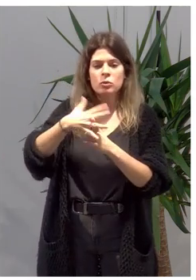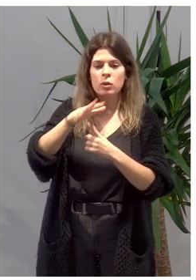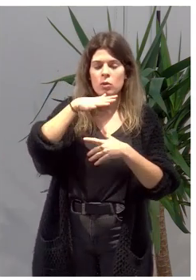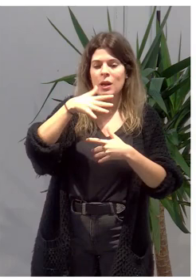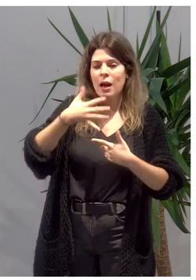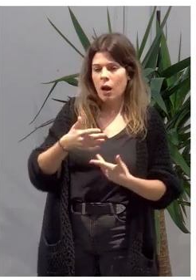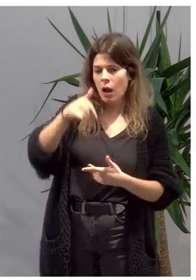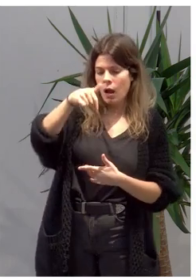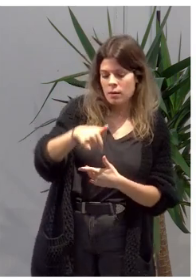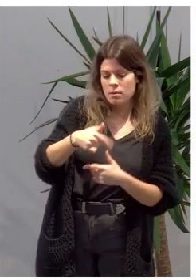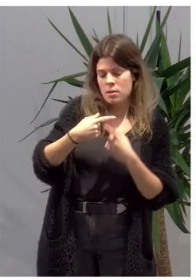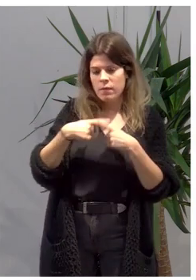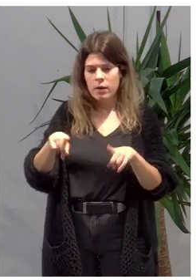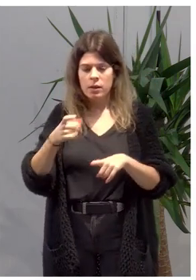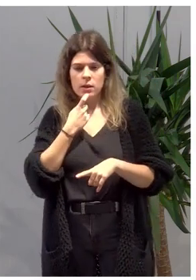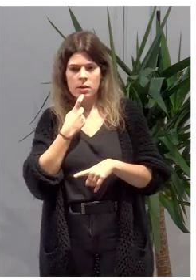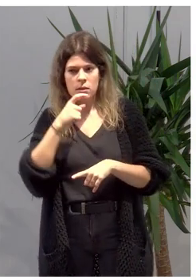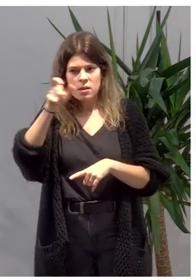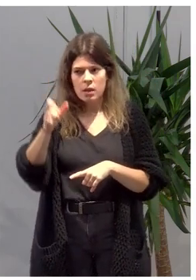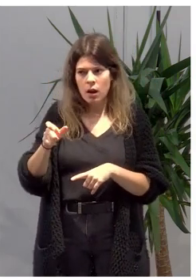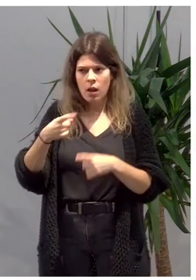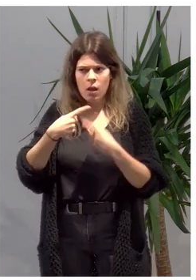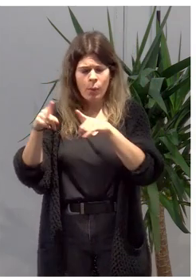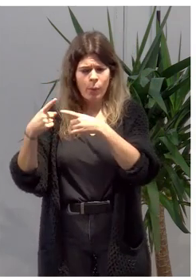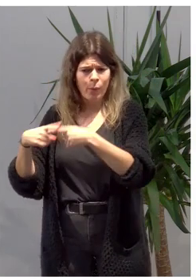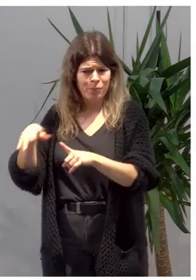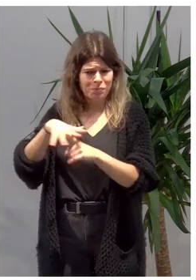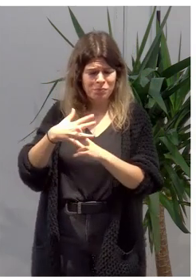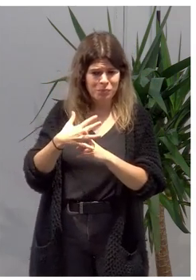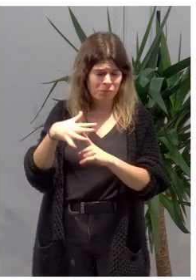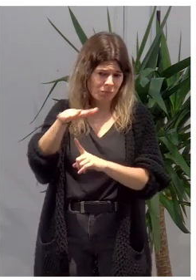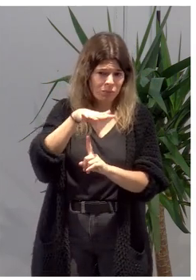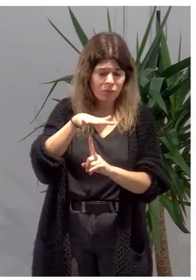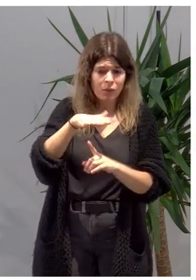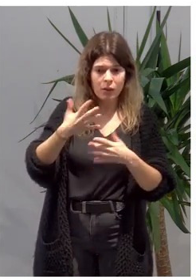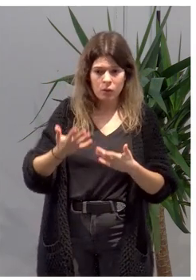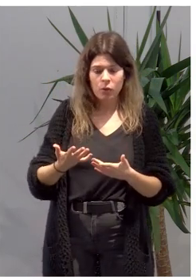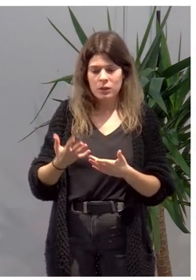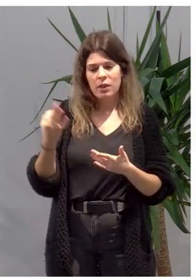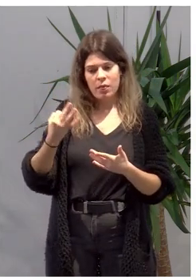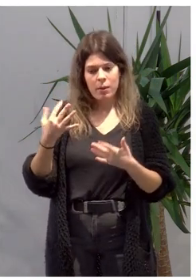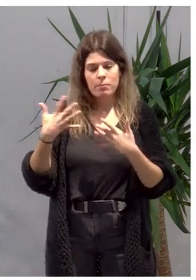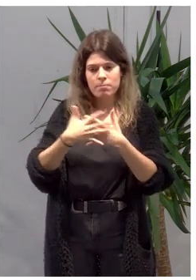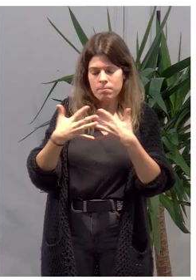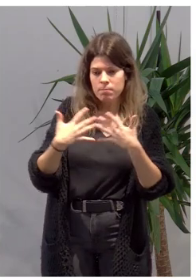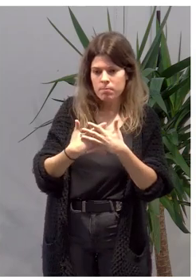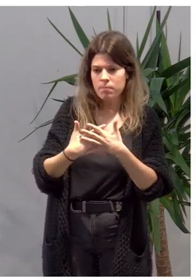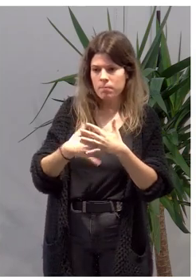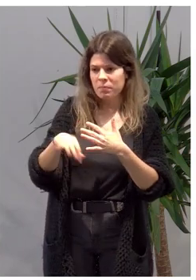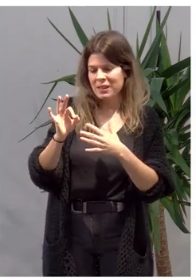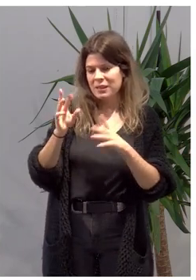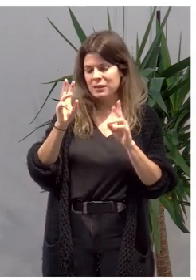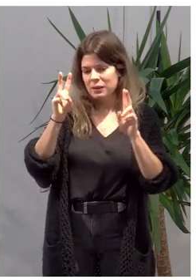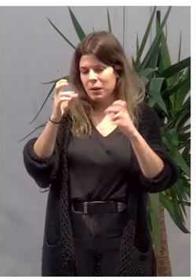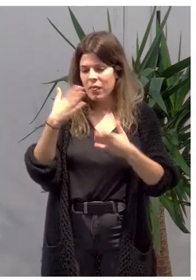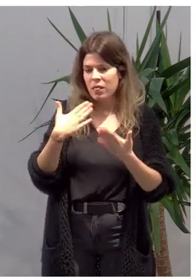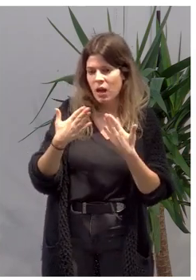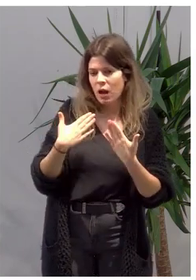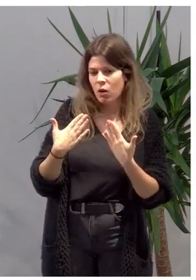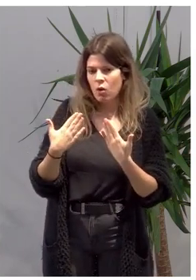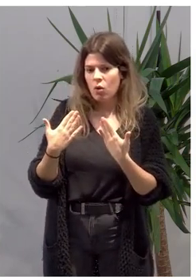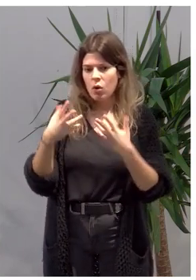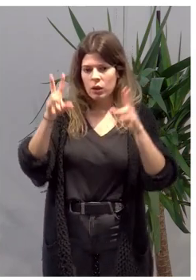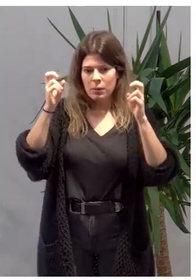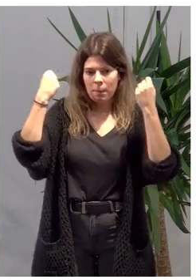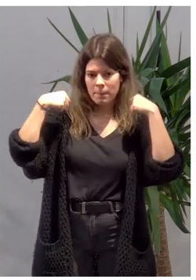muy diferente al de Laponia o el de Italia, etcétera. Por eso el combinar y precisamente un enfoque dialógico de dialógico y ese tema de